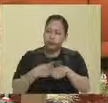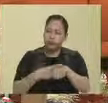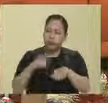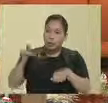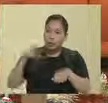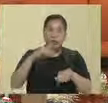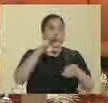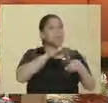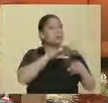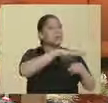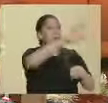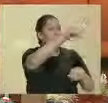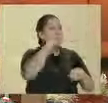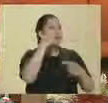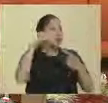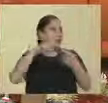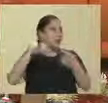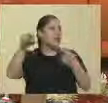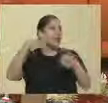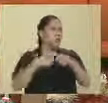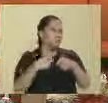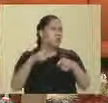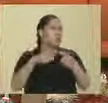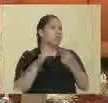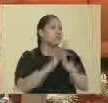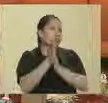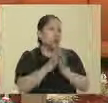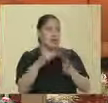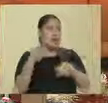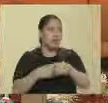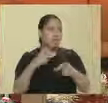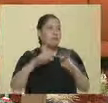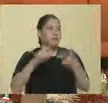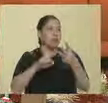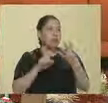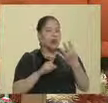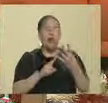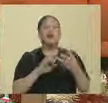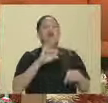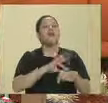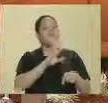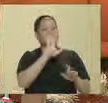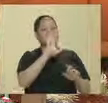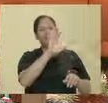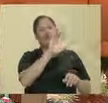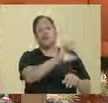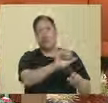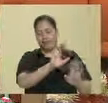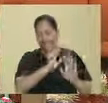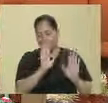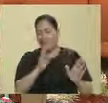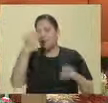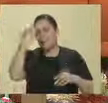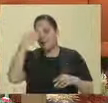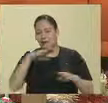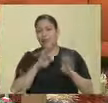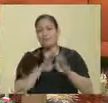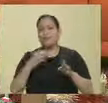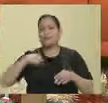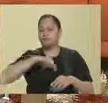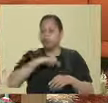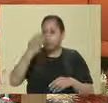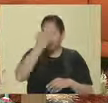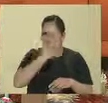saberle decir específicamente y que haya un tratamiento más asertivo. Pero evidentemente ya nosotros, pues probablemente tendremos que sacar algunos